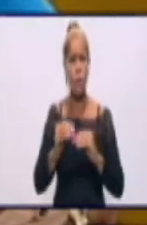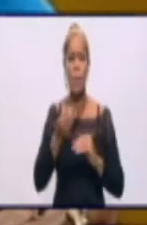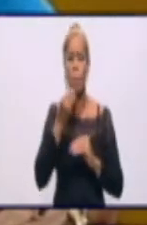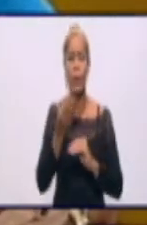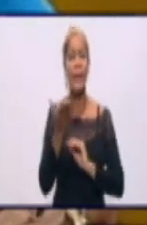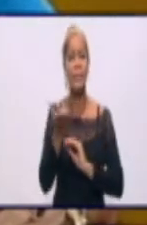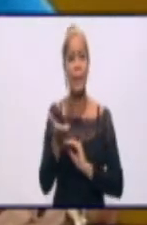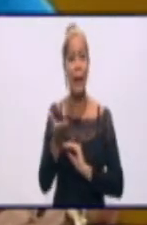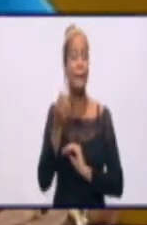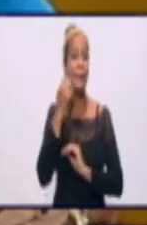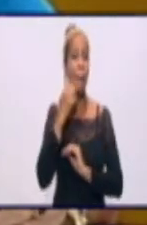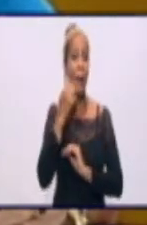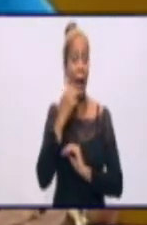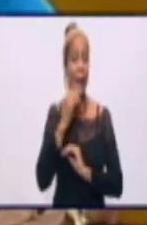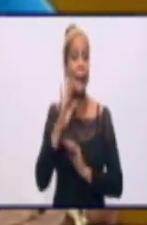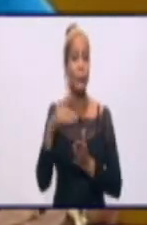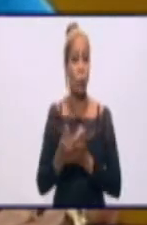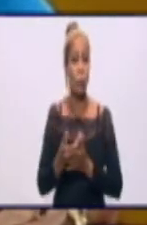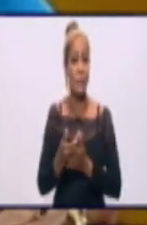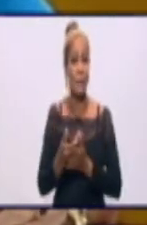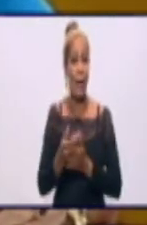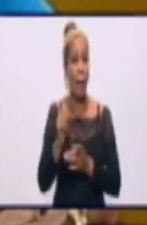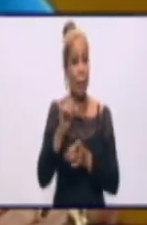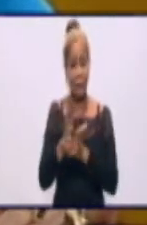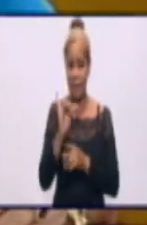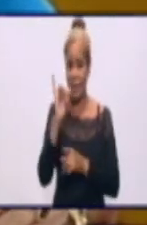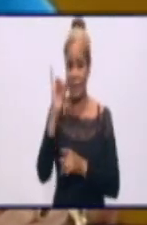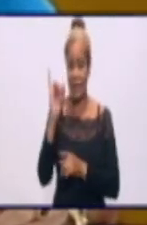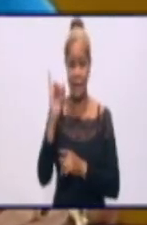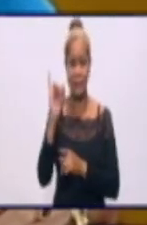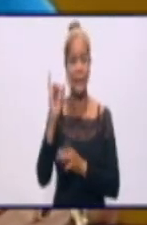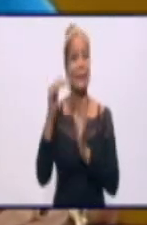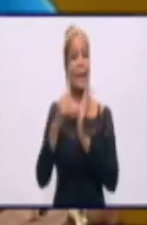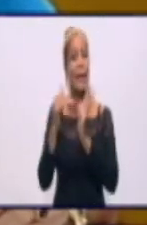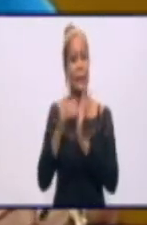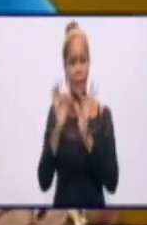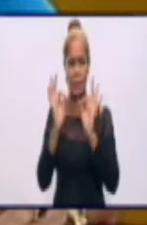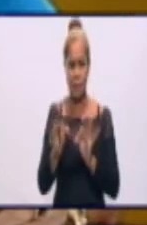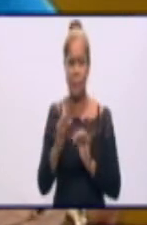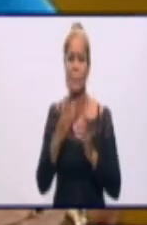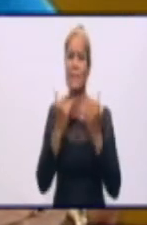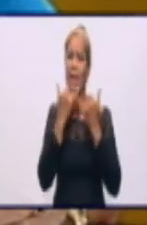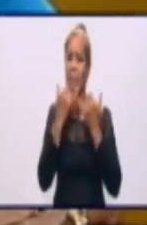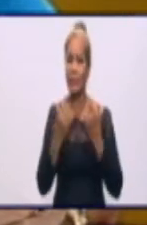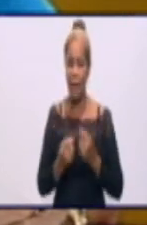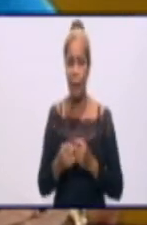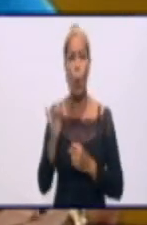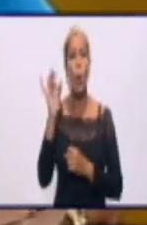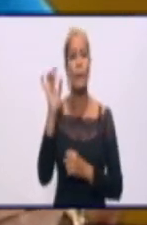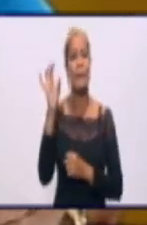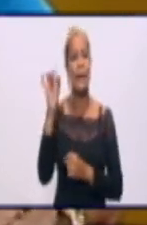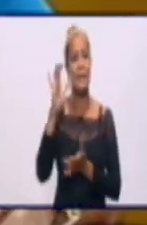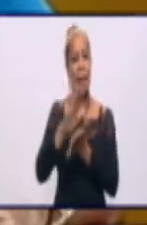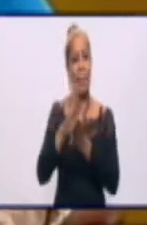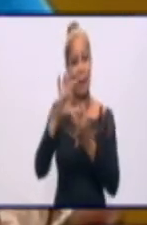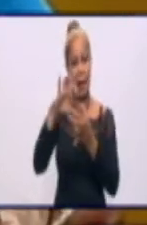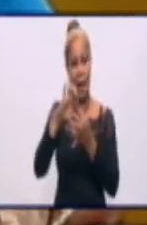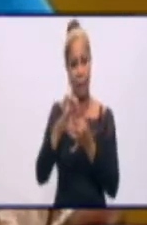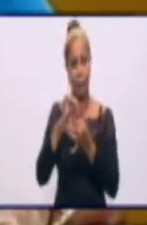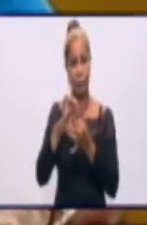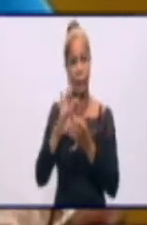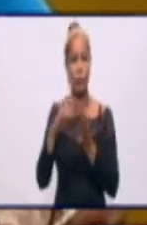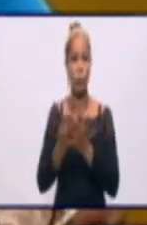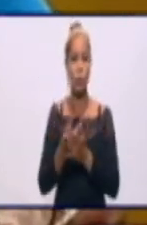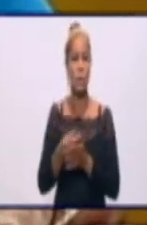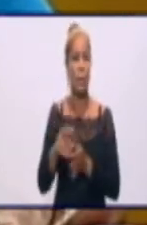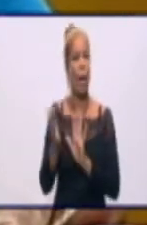necesario solo afectar 15 megawatts a partir de las 6 de la tarde y el último consumidor lo restablecimos prácticamente a las 9